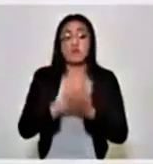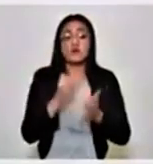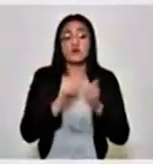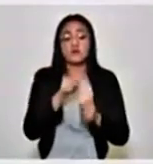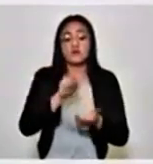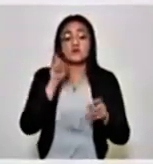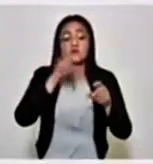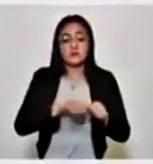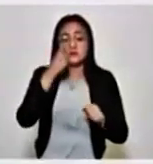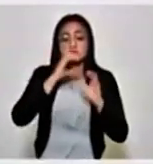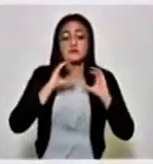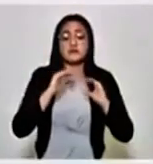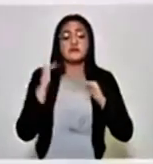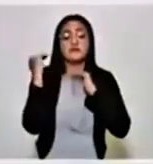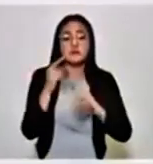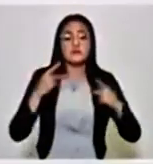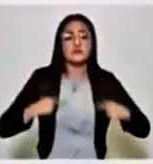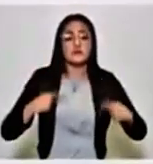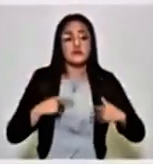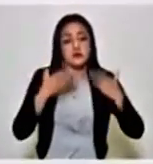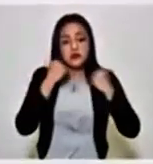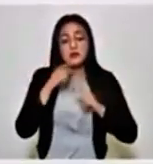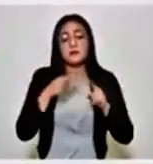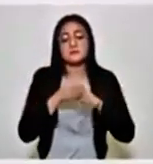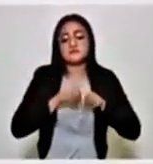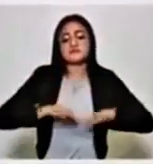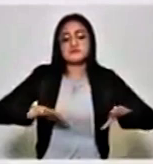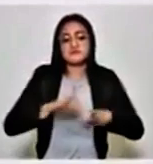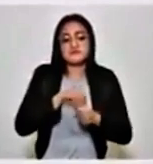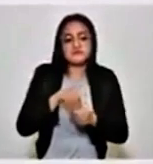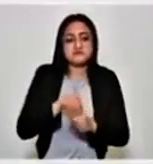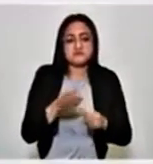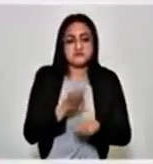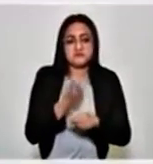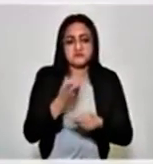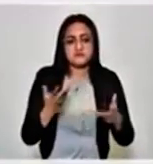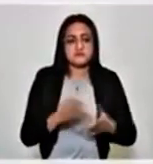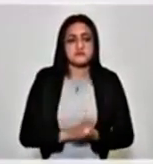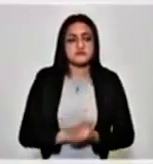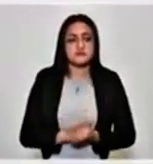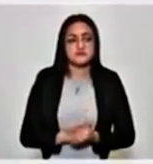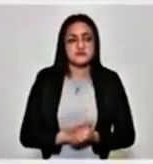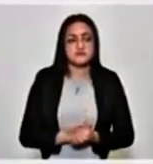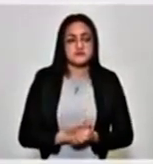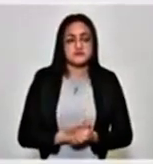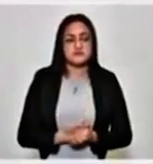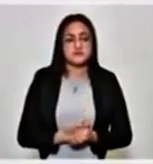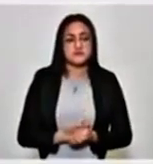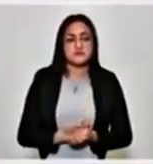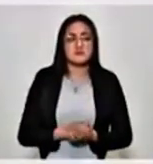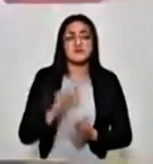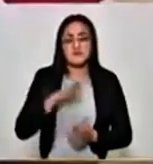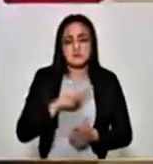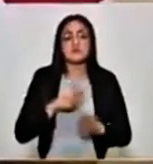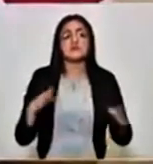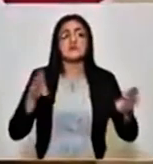ese registro para cuidar el aforo y que no haya aglomeraciones aquí que pongan en riesgo el acceso. A ver, sí va